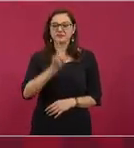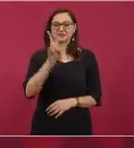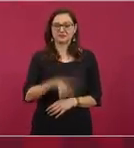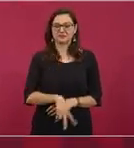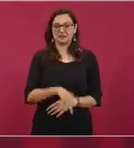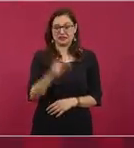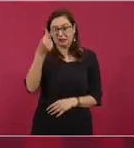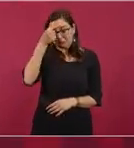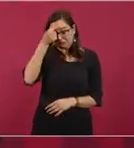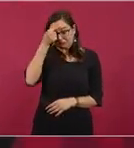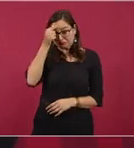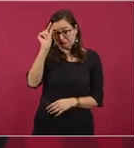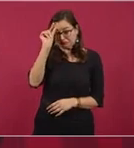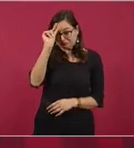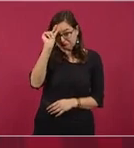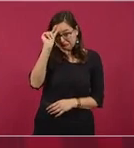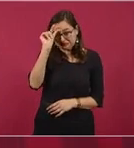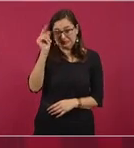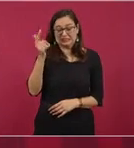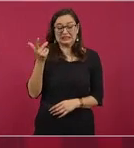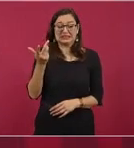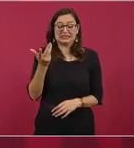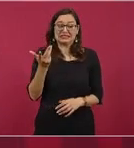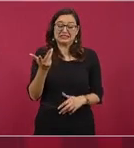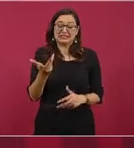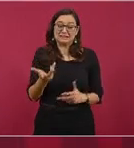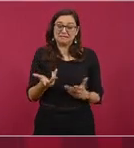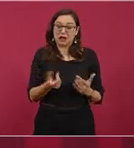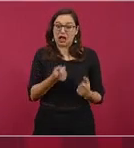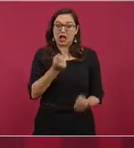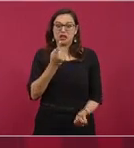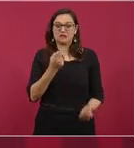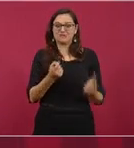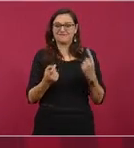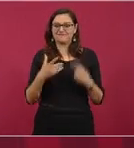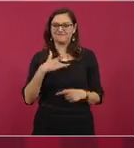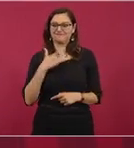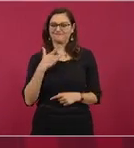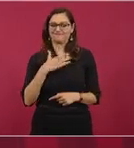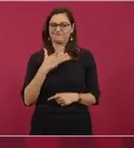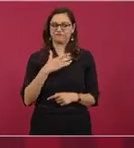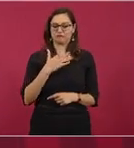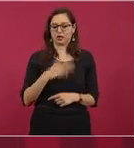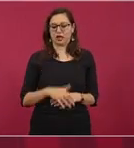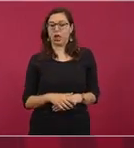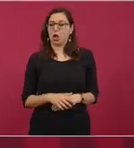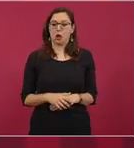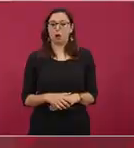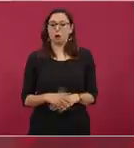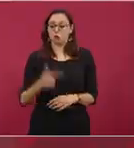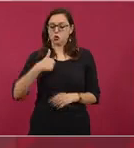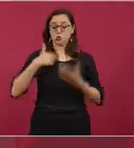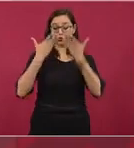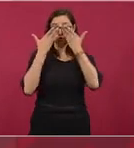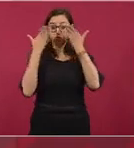pasar por progresista buena onda